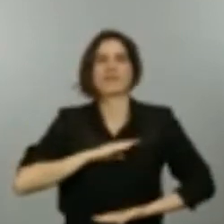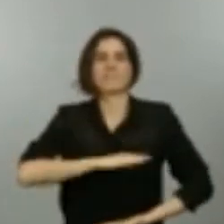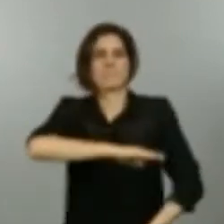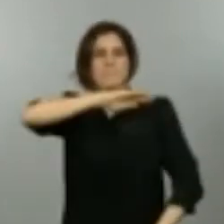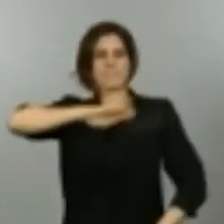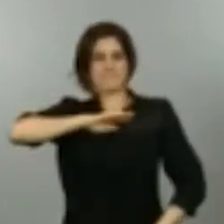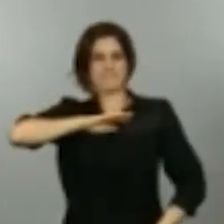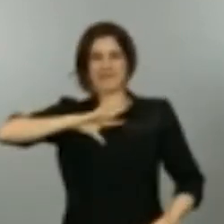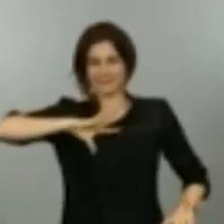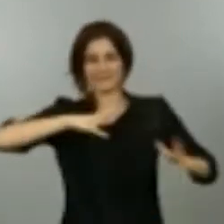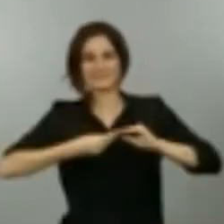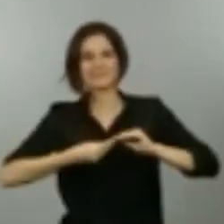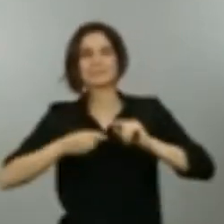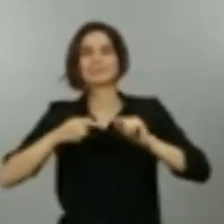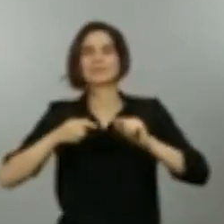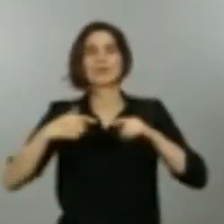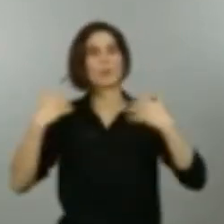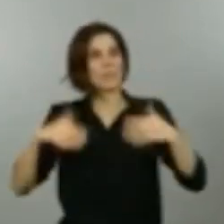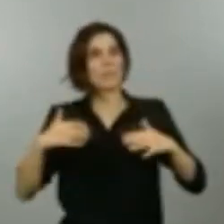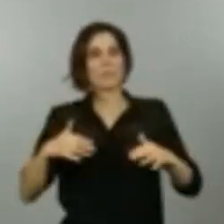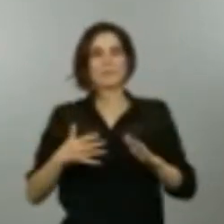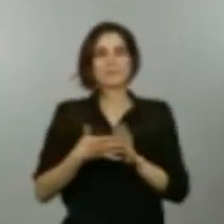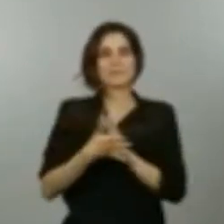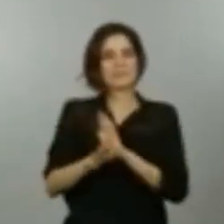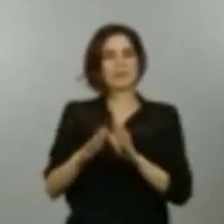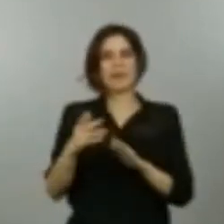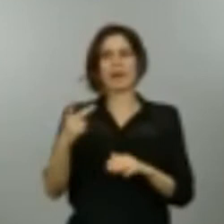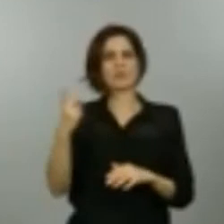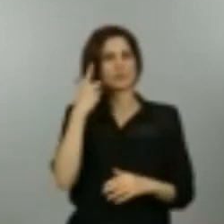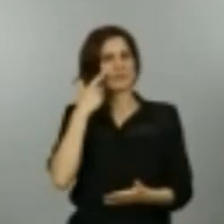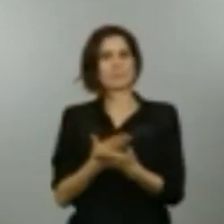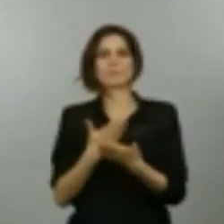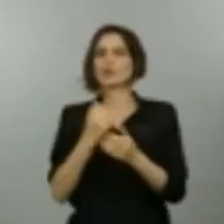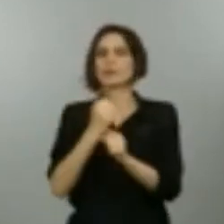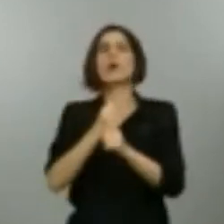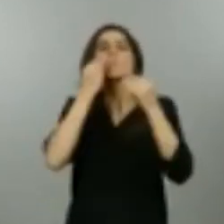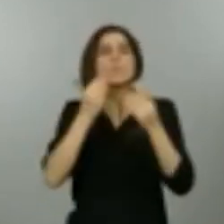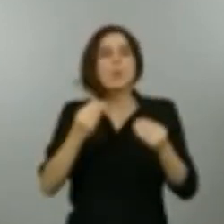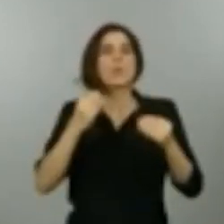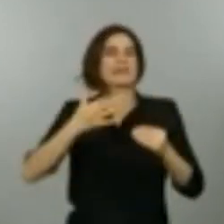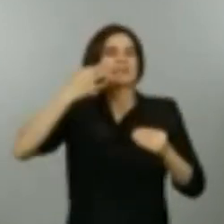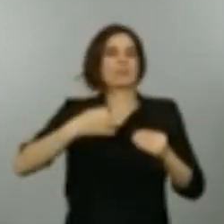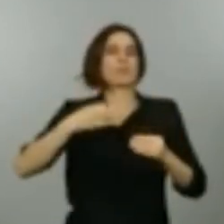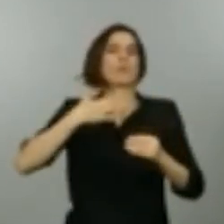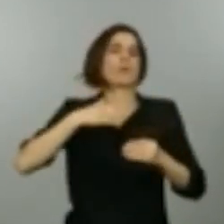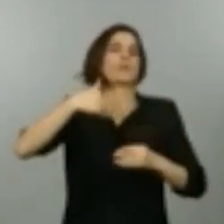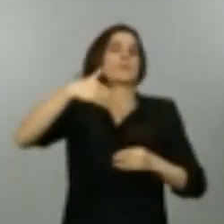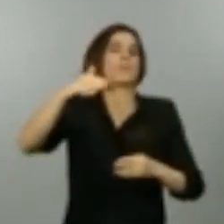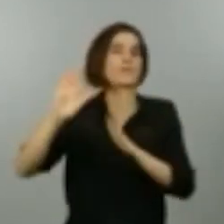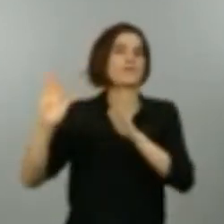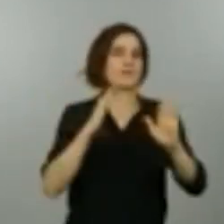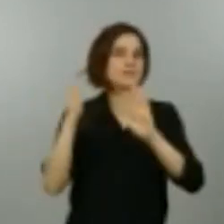punto de partida muy, muy bueno para poder progresar a las siguientes fases. Pero sí que es cierto que esta